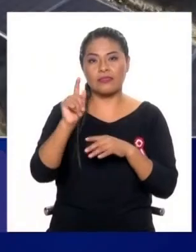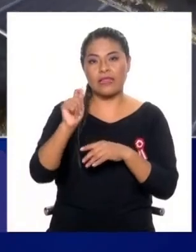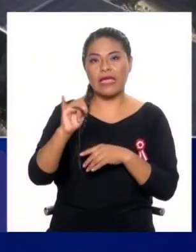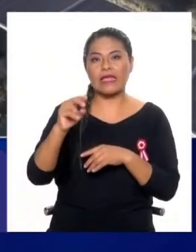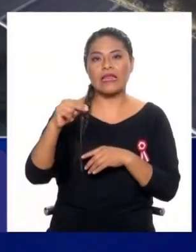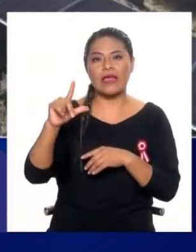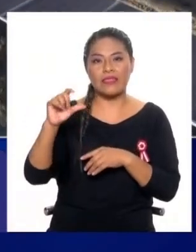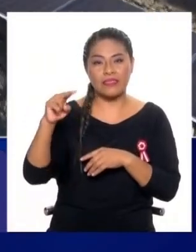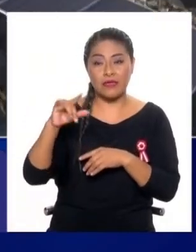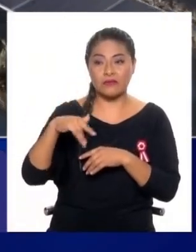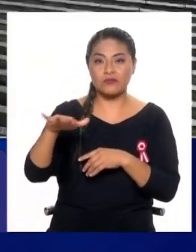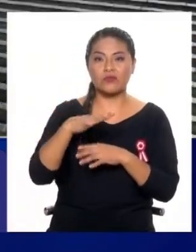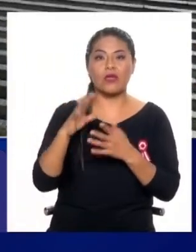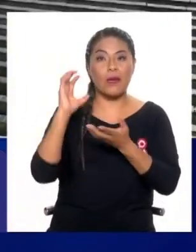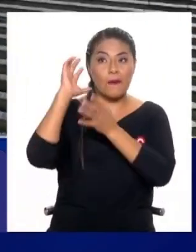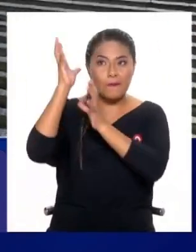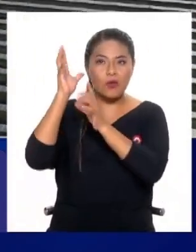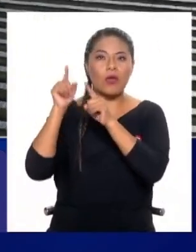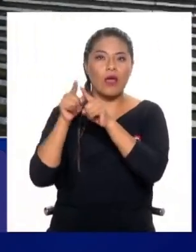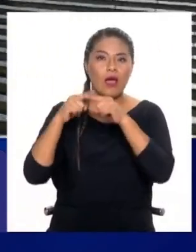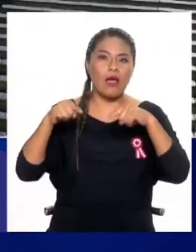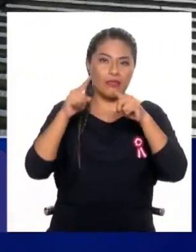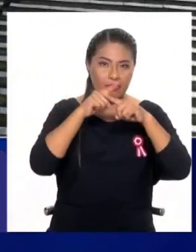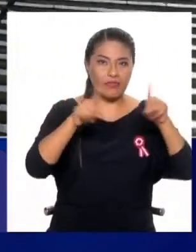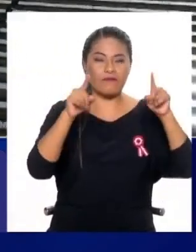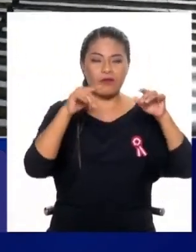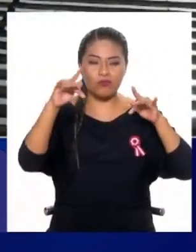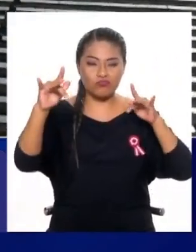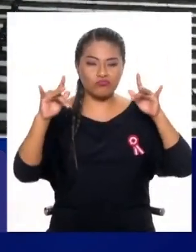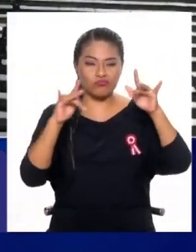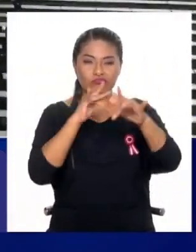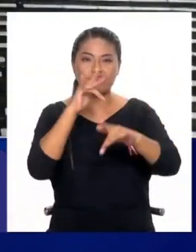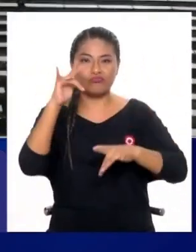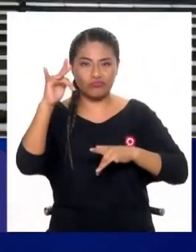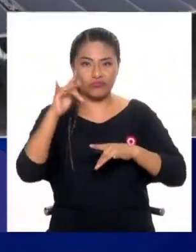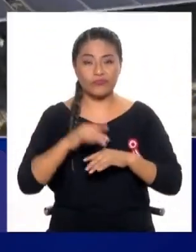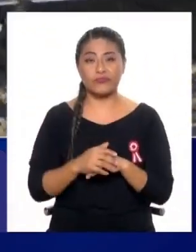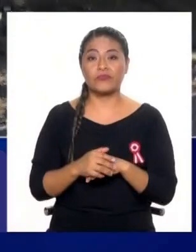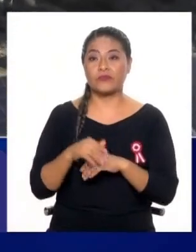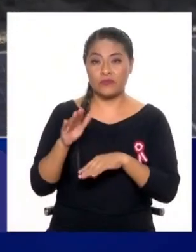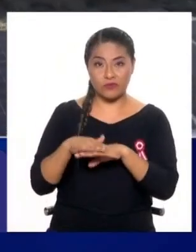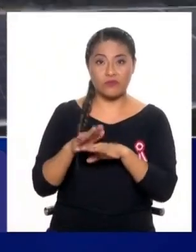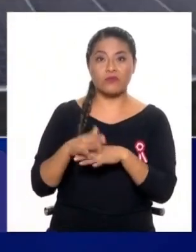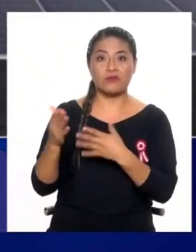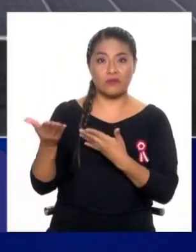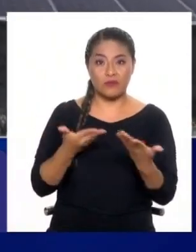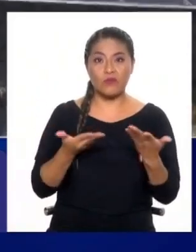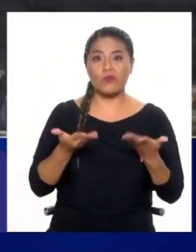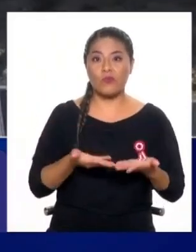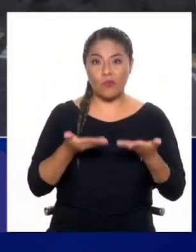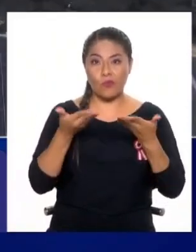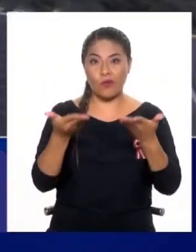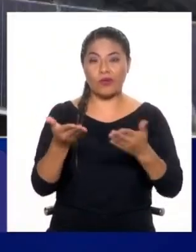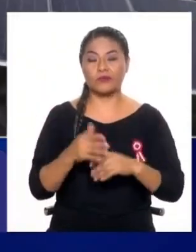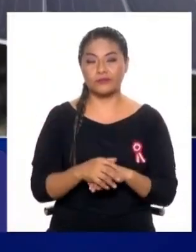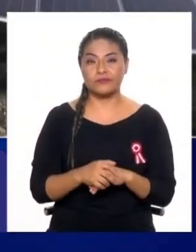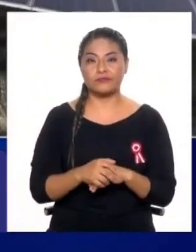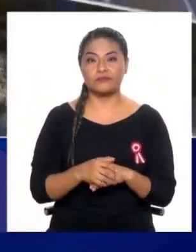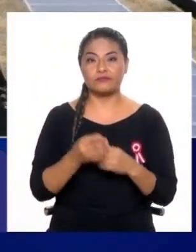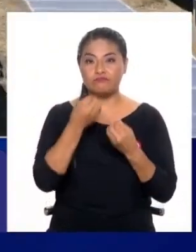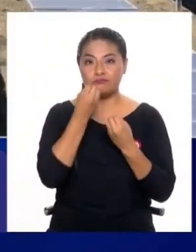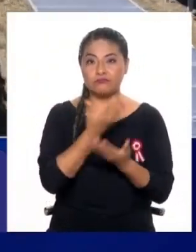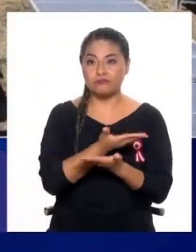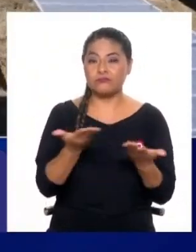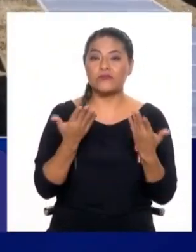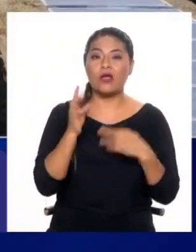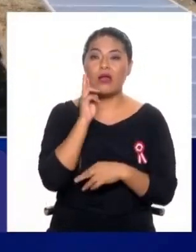saber desde dónde geográficamente estoy haciendo el pedido, tiene que compaginar eso con mi agenda, ¿no? Y ver si es que es